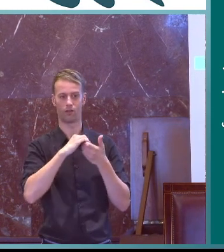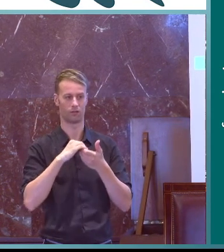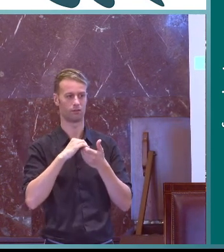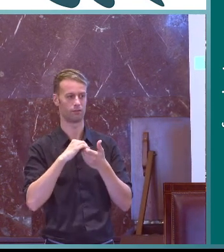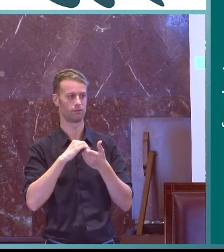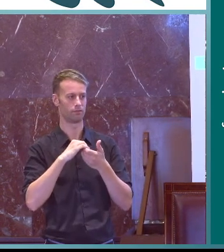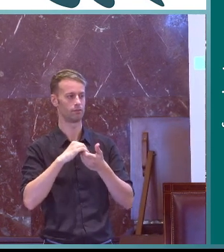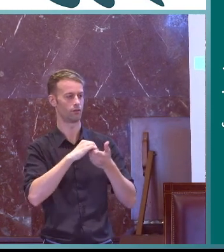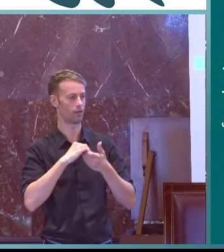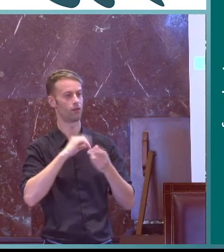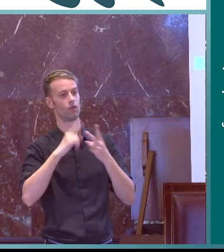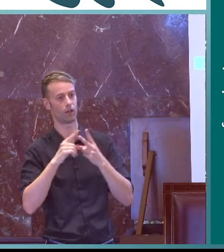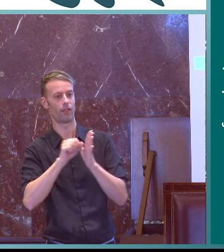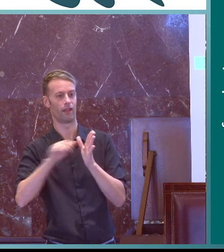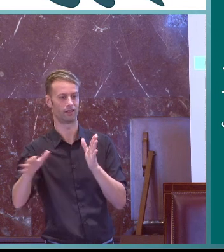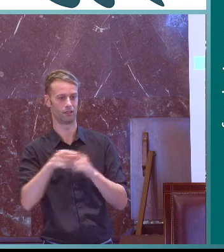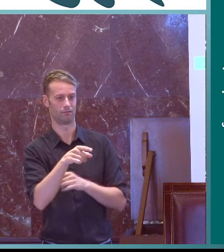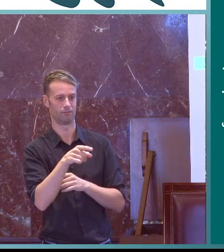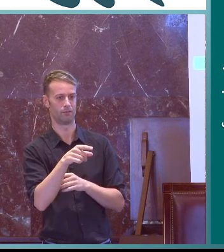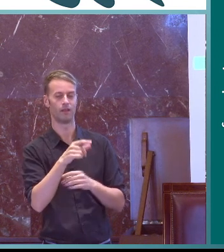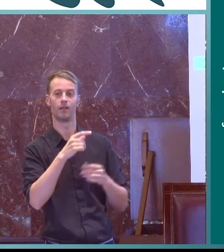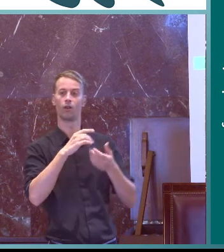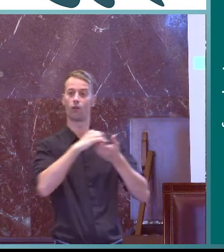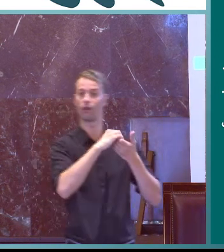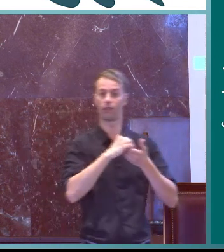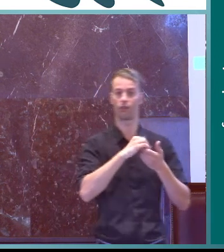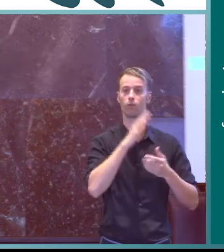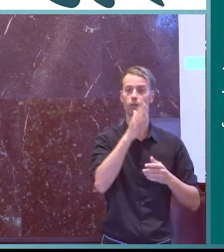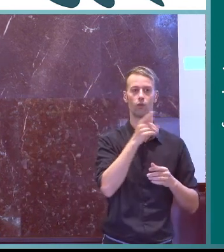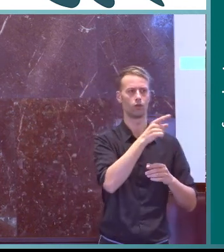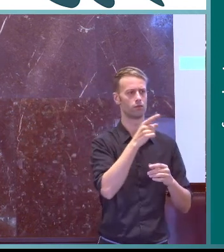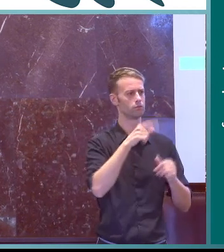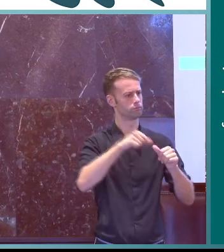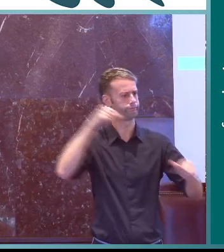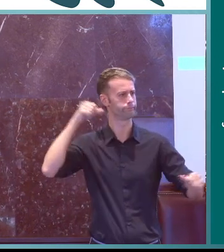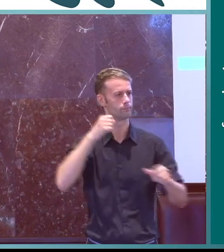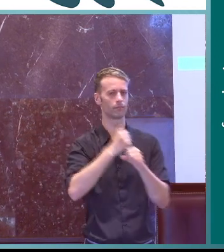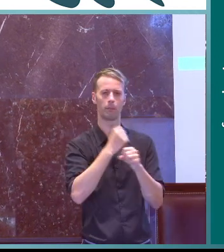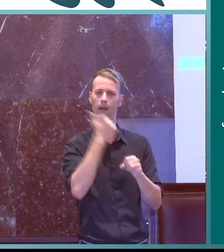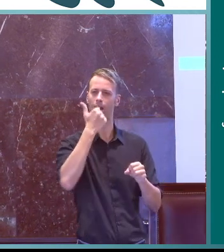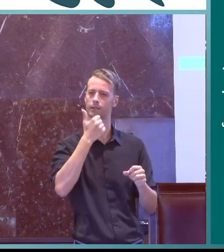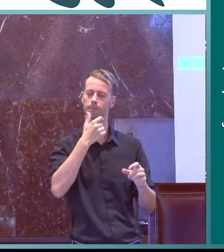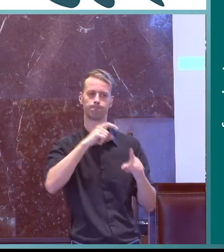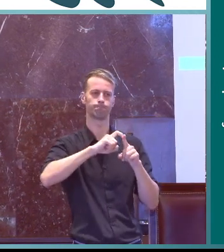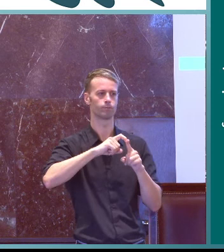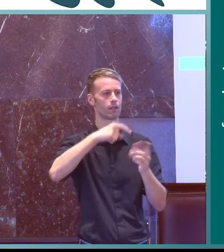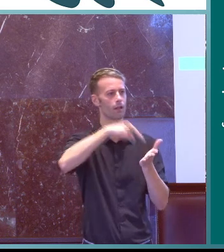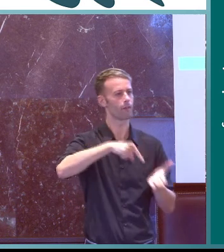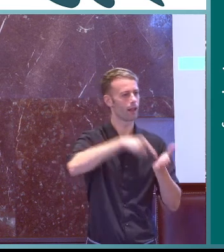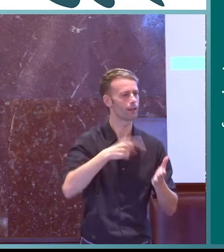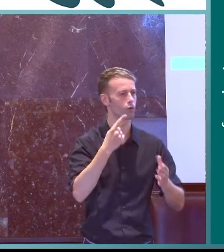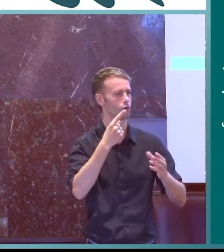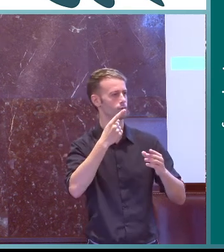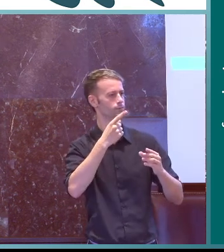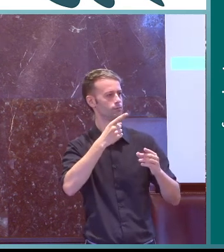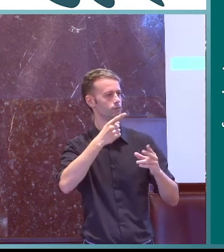la confederación estatal de personas sordas y el CENELSE la confederación estatal de personas sordas por el trabajo que